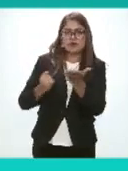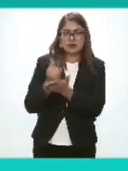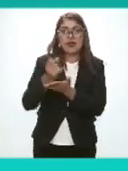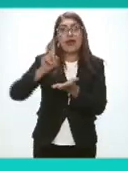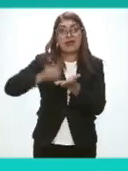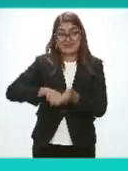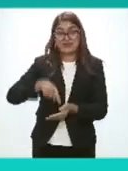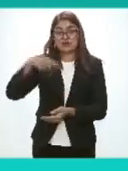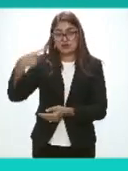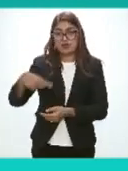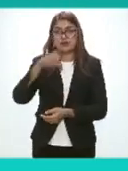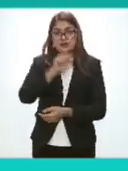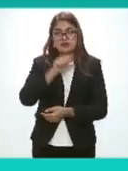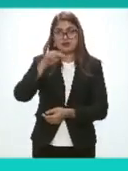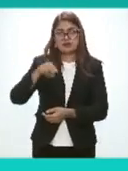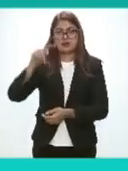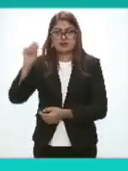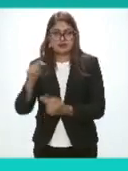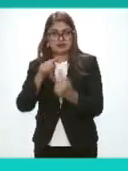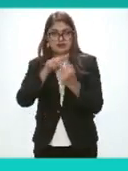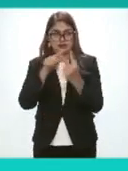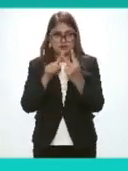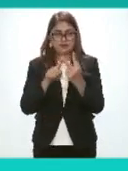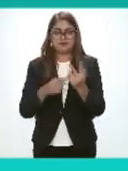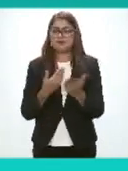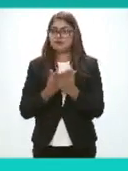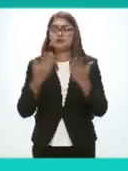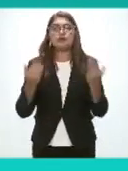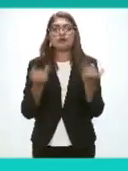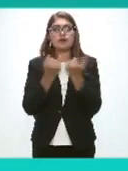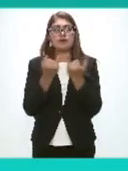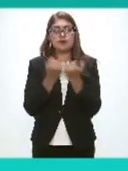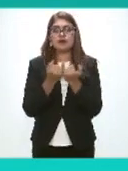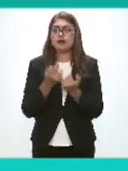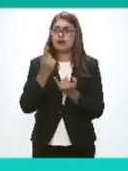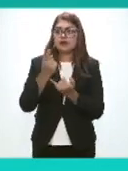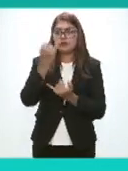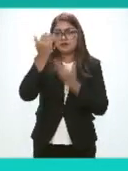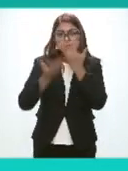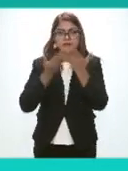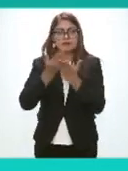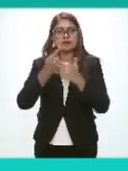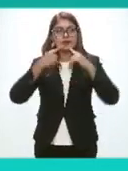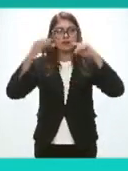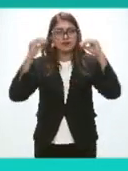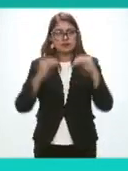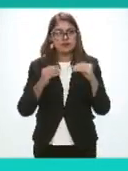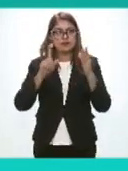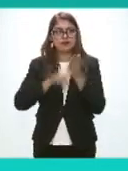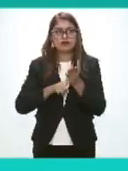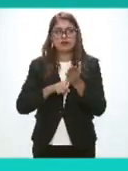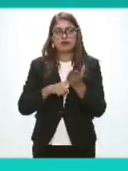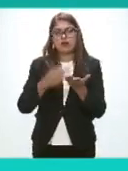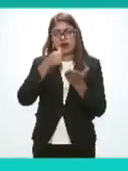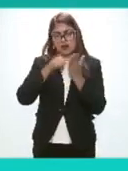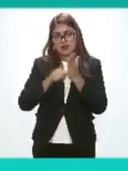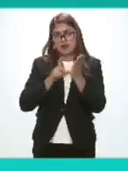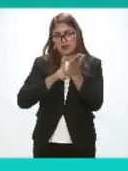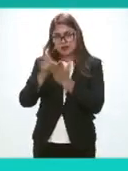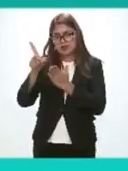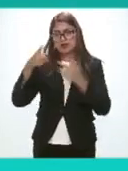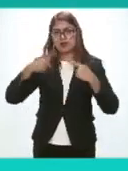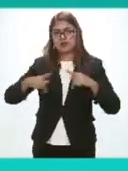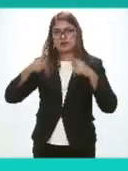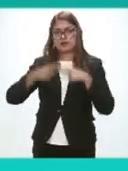Del Sistema Nacional De Transparencia Asimismo Se someterá A su consideración La Carta de Derechos De la